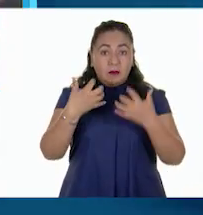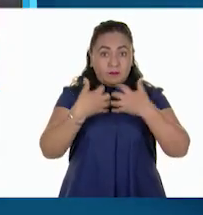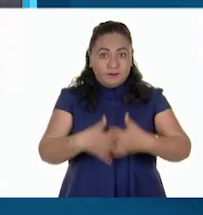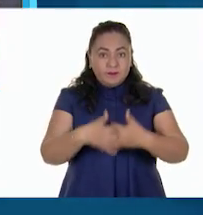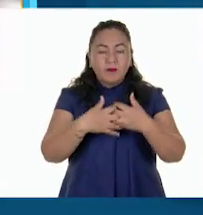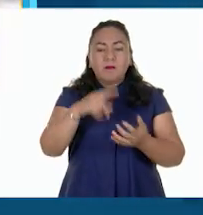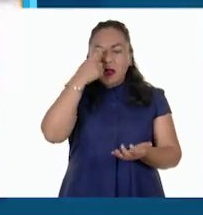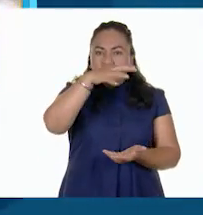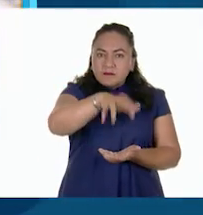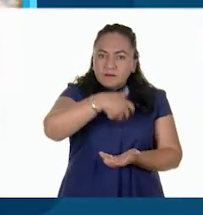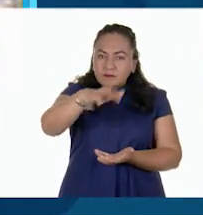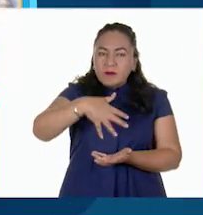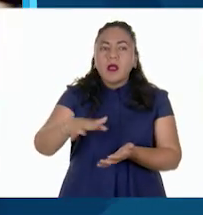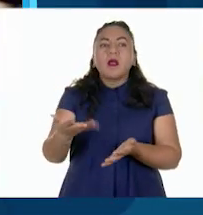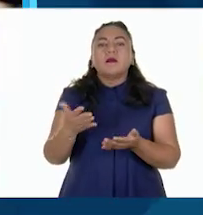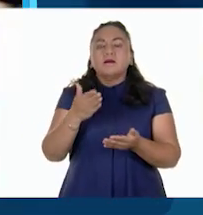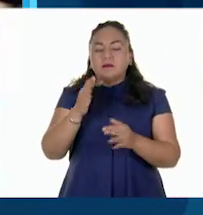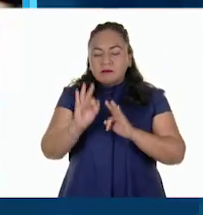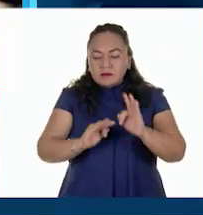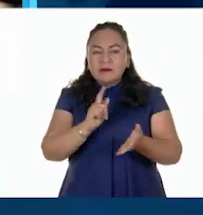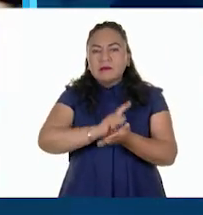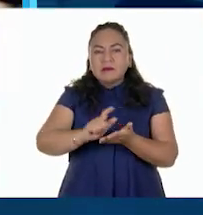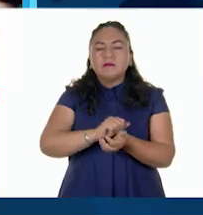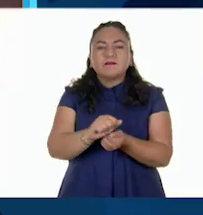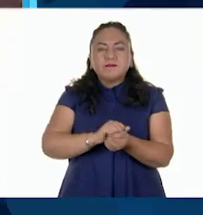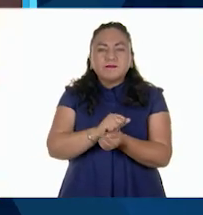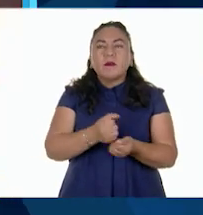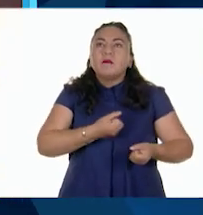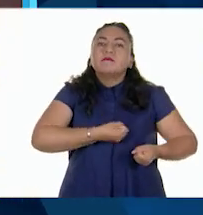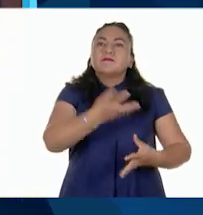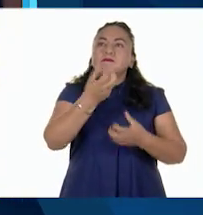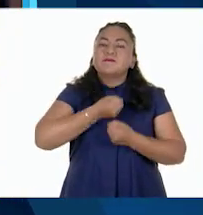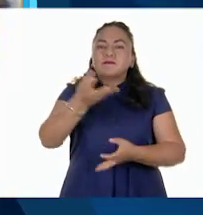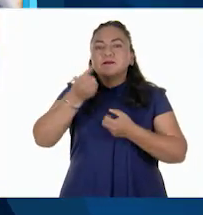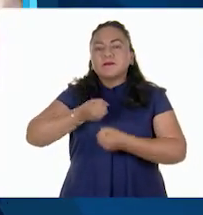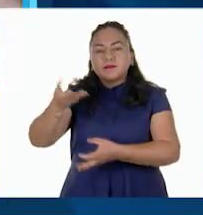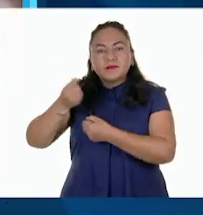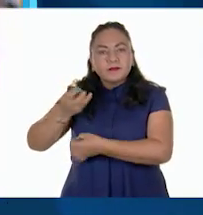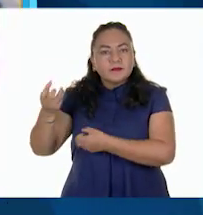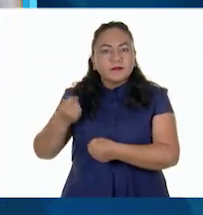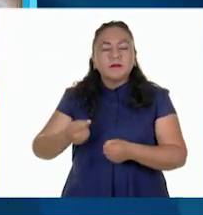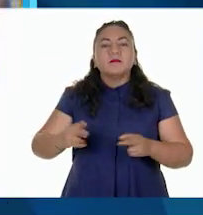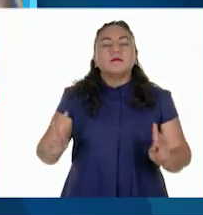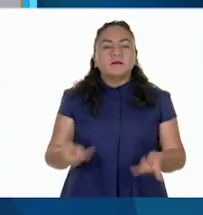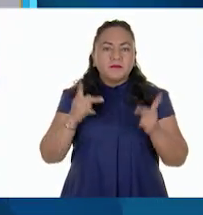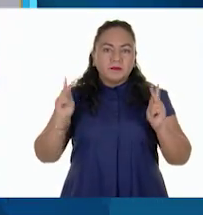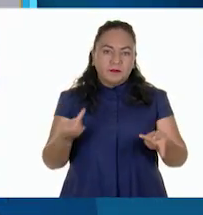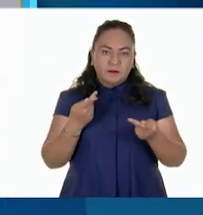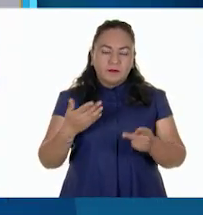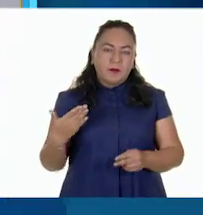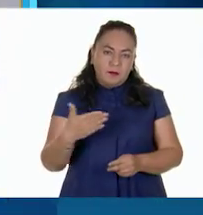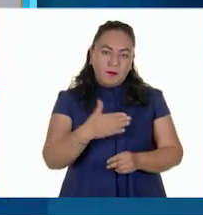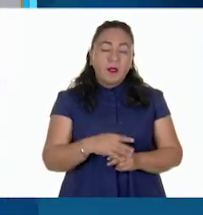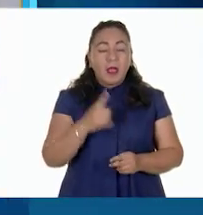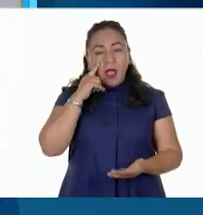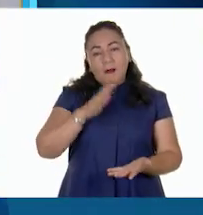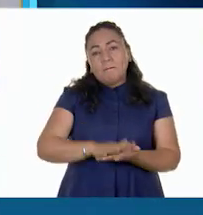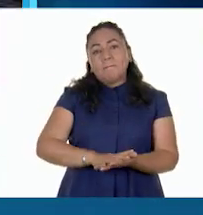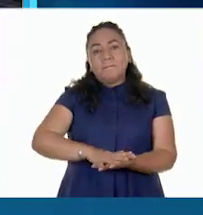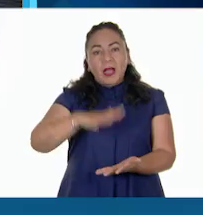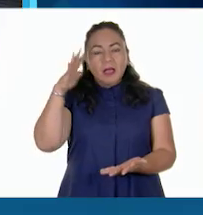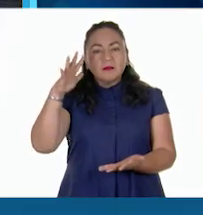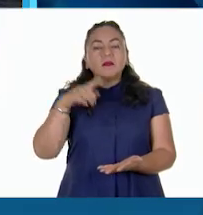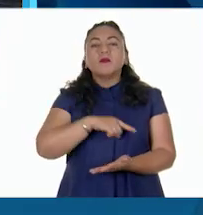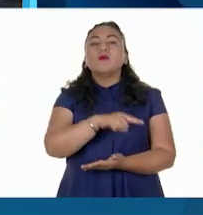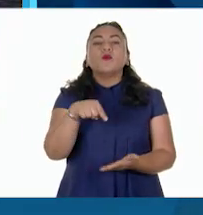la recolección, procesamiento, comercialización y distribución de los productos pesqueros. La mayor actividad pesquera